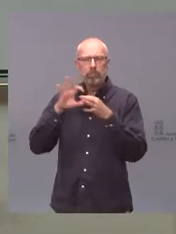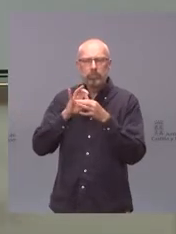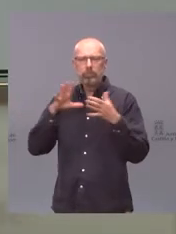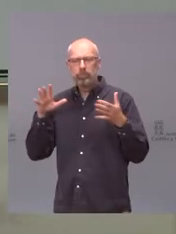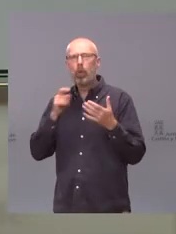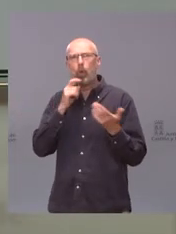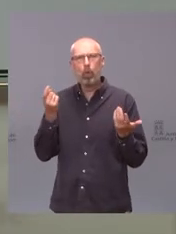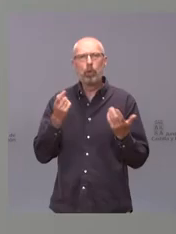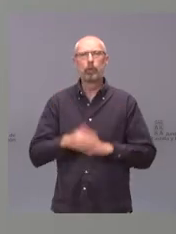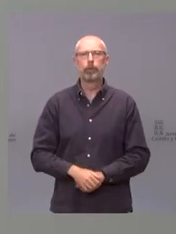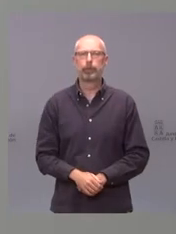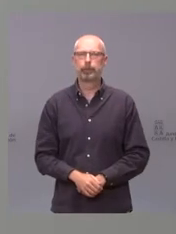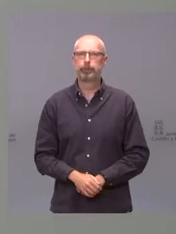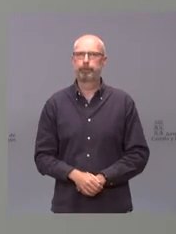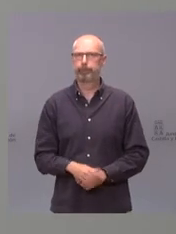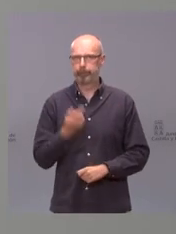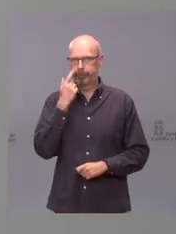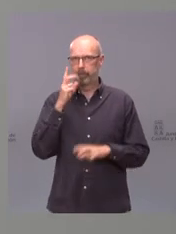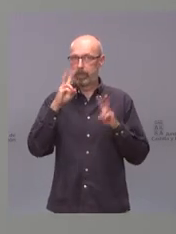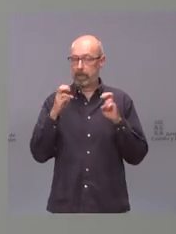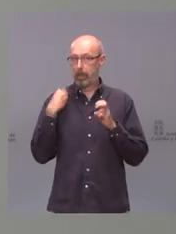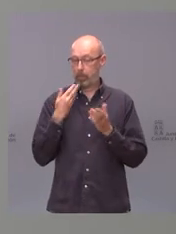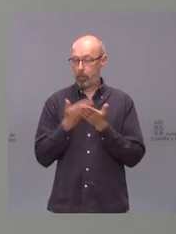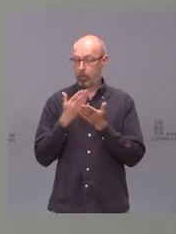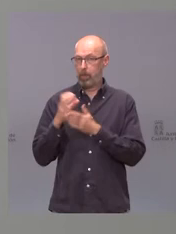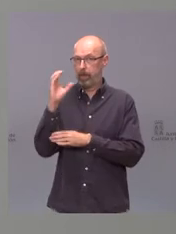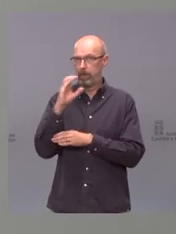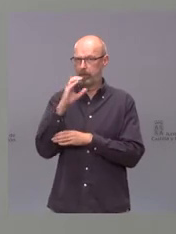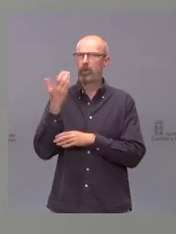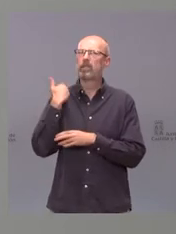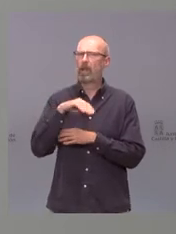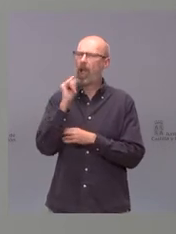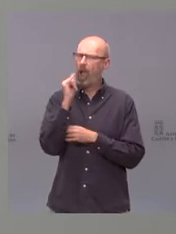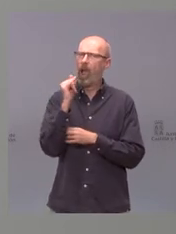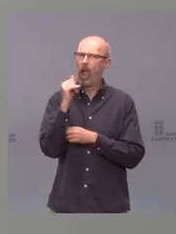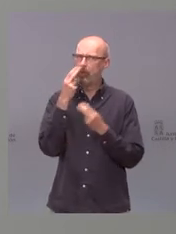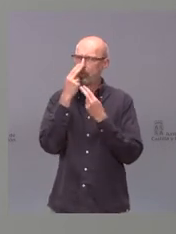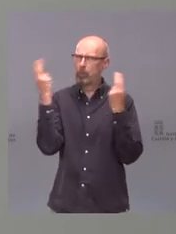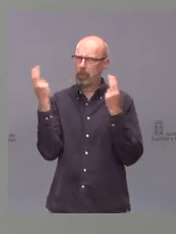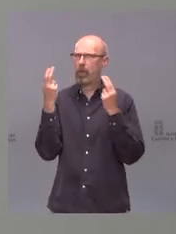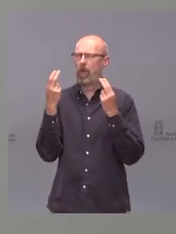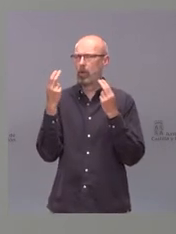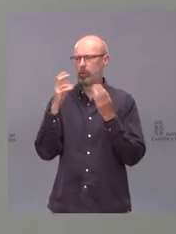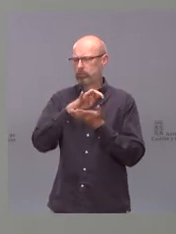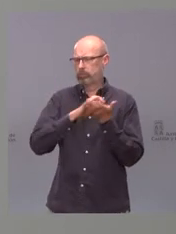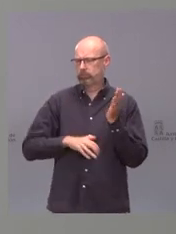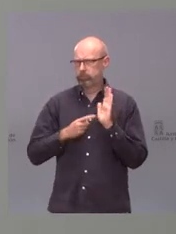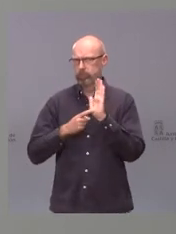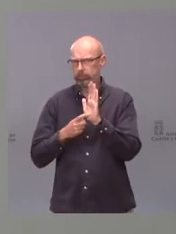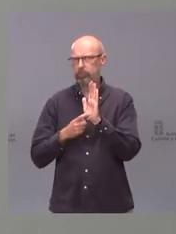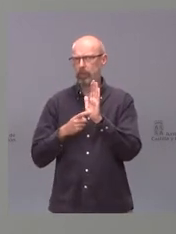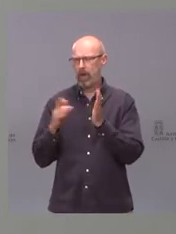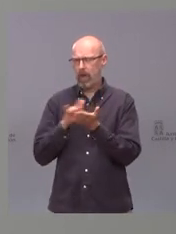En relación a la evidencia científica ya hay publicados varios artículos en Nature y varios artículos en el Lancet